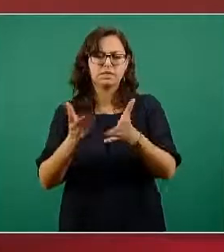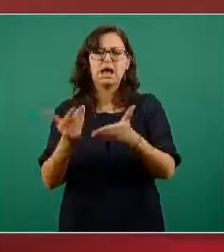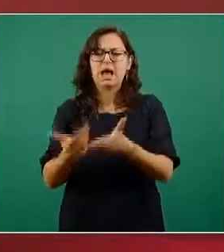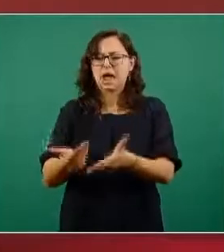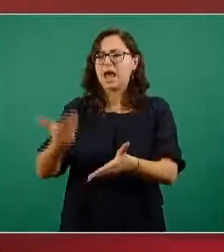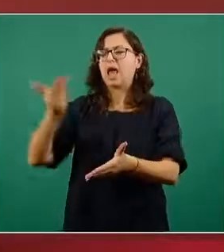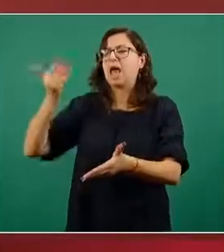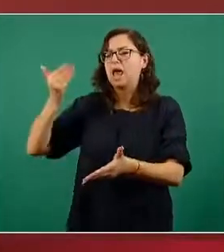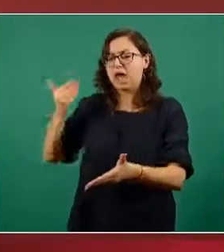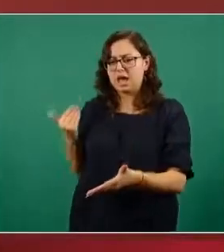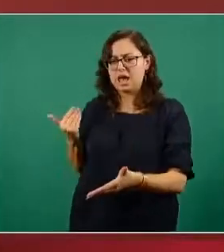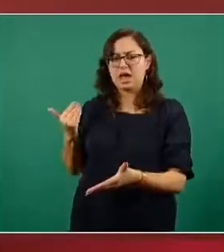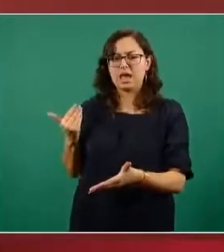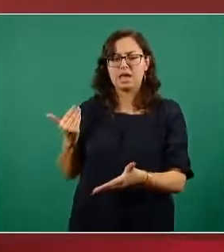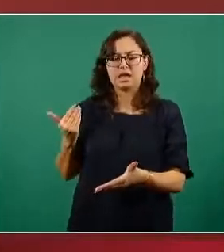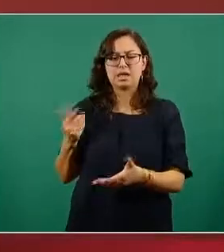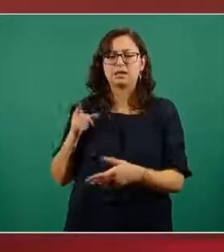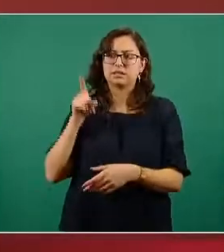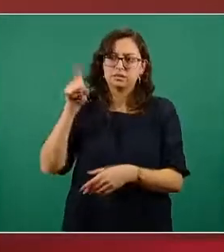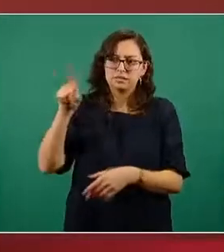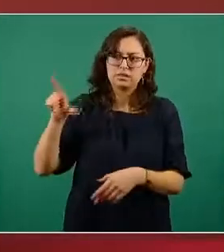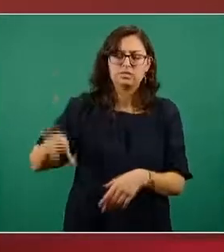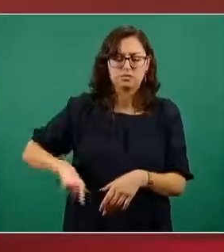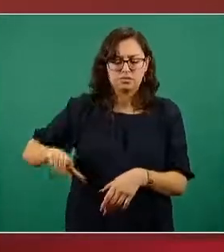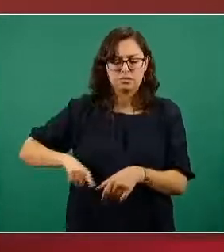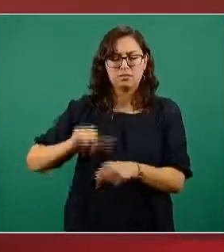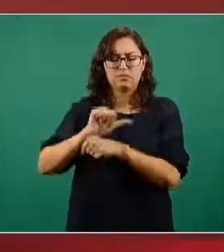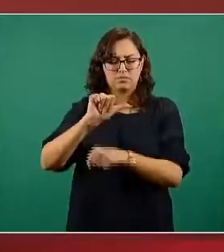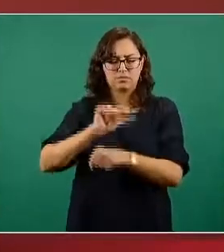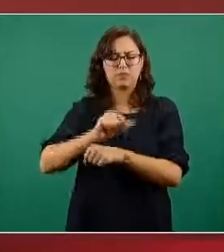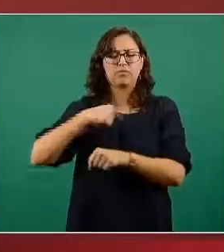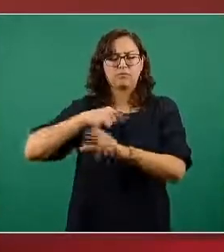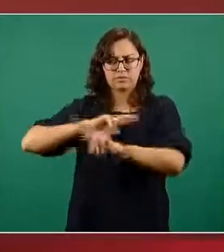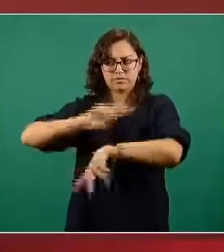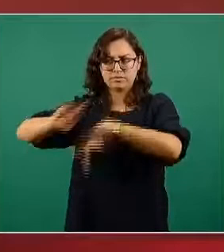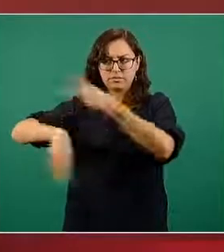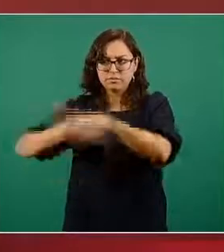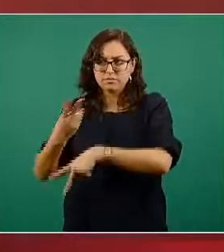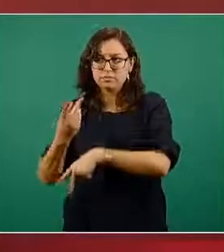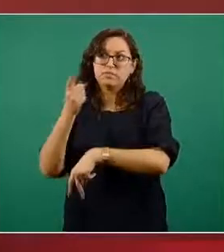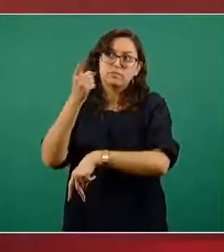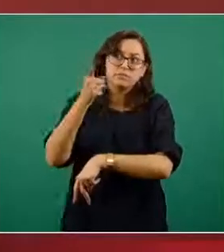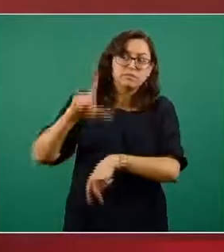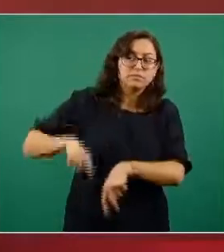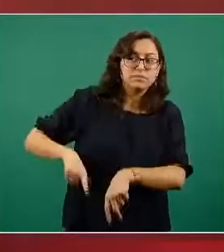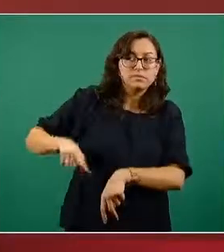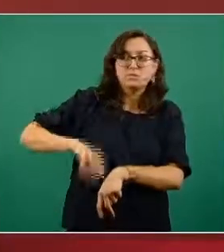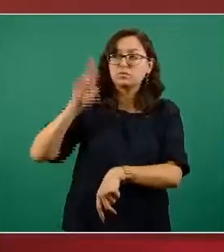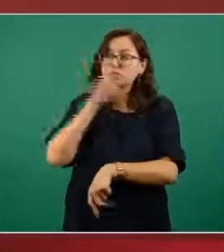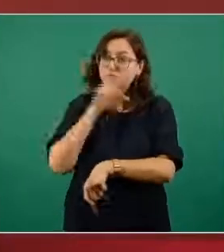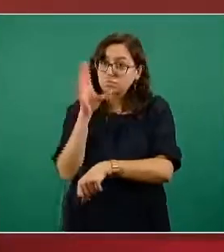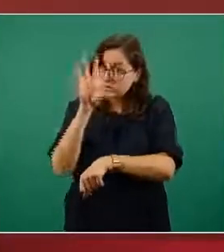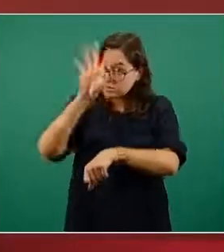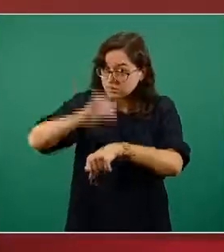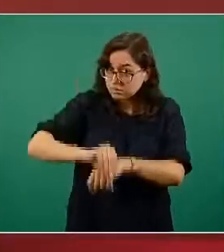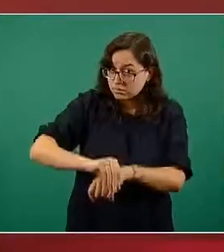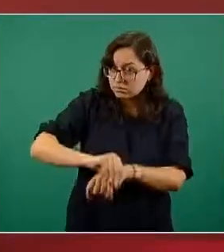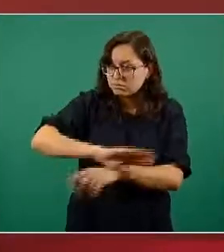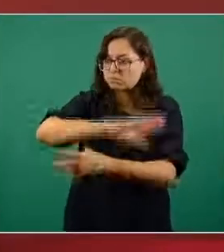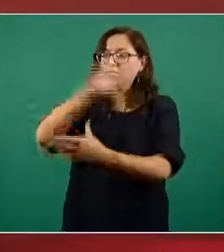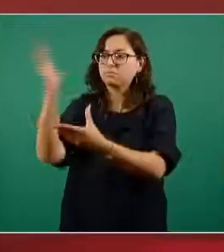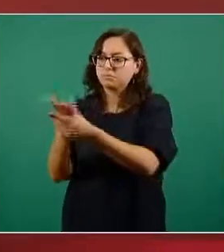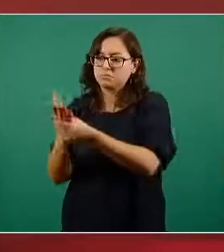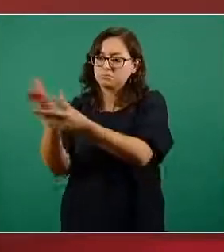acceso a partir de el apoyo del gobierno argentino y el permiso del fondo ruso de inversiones directas